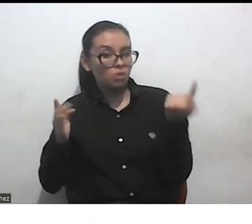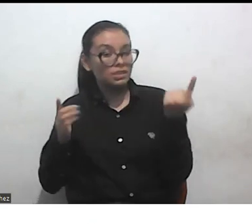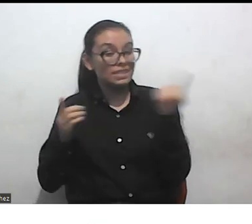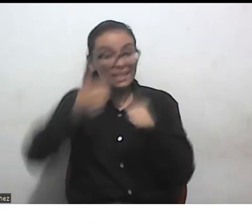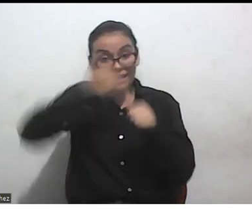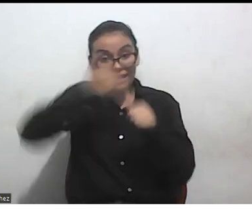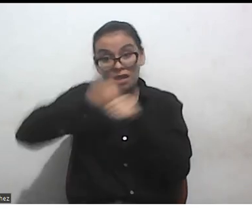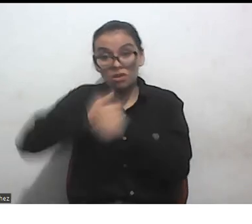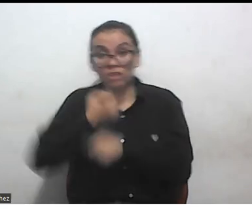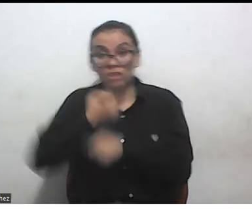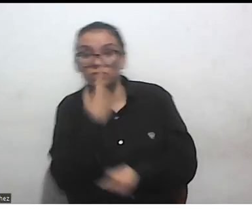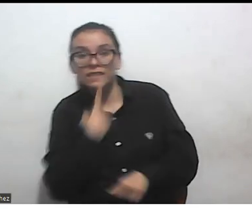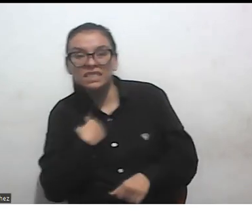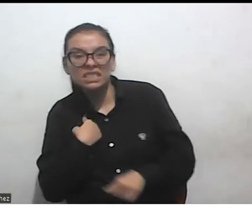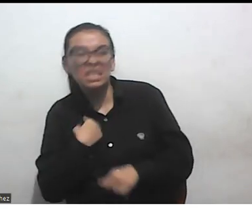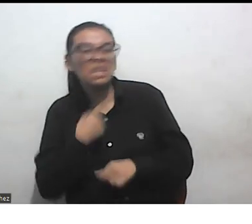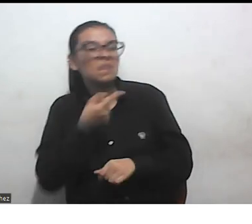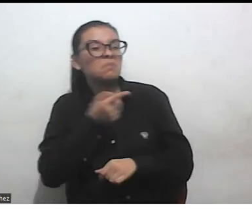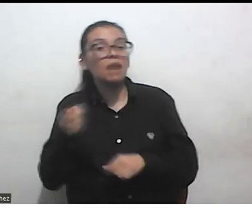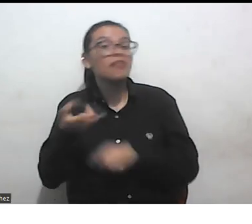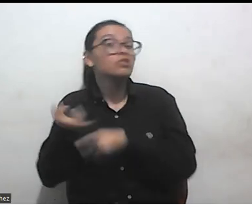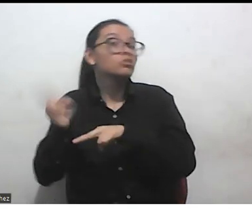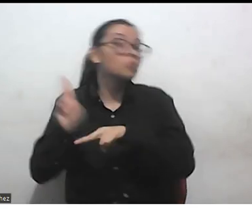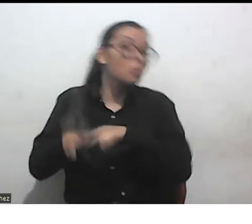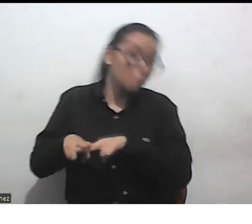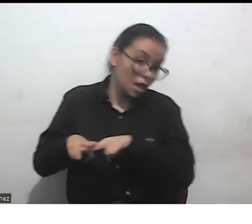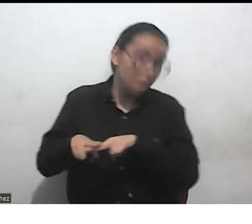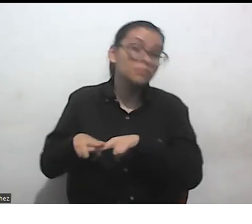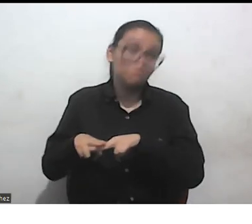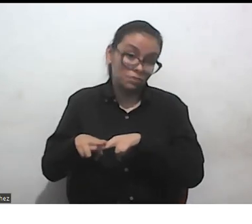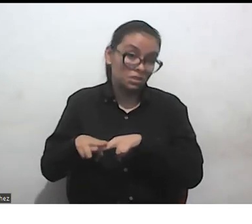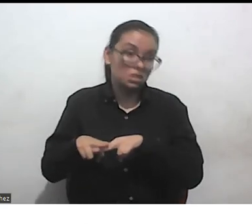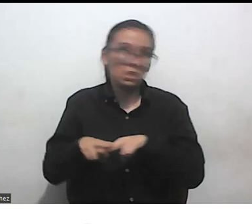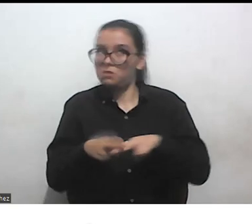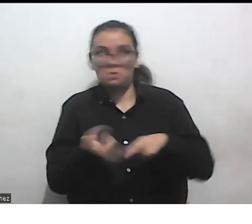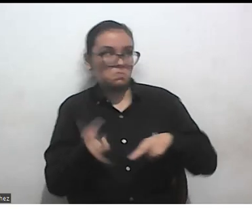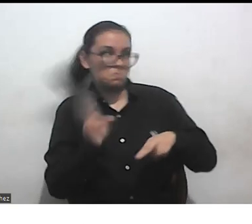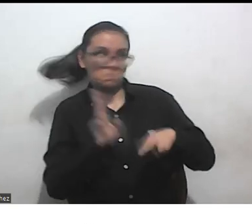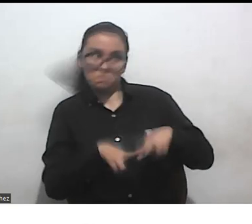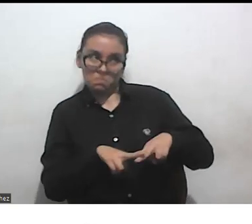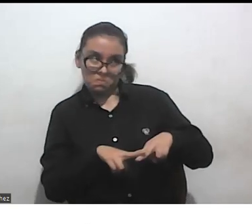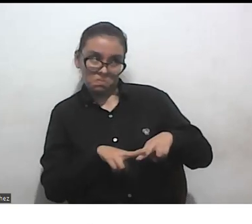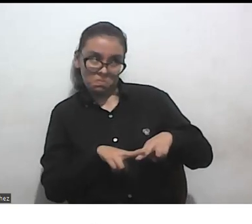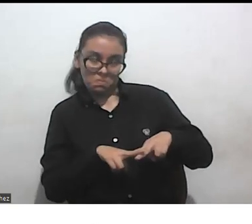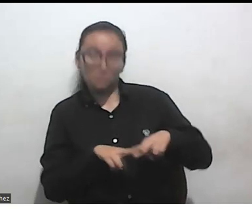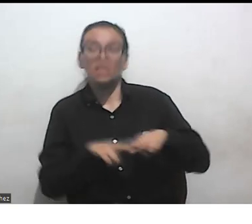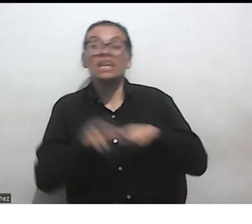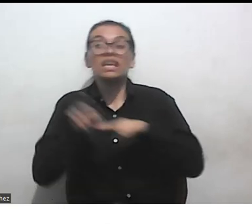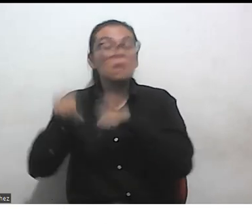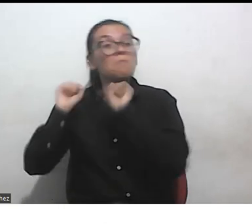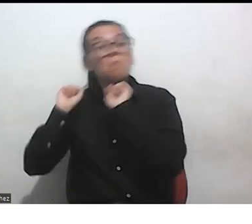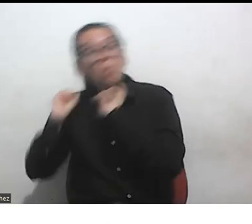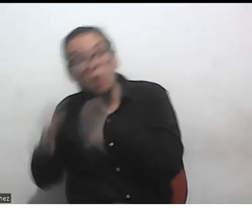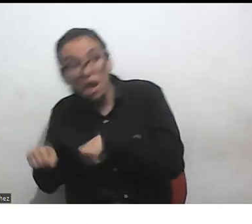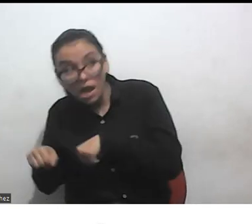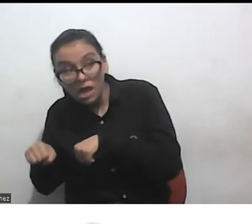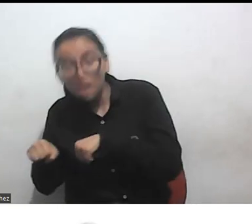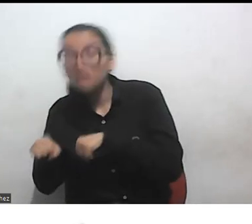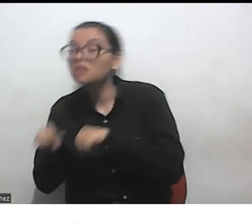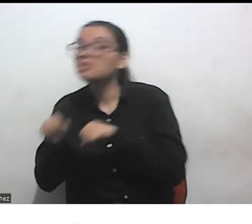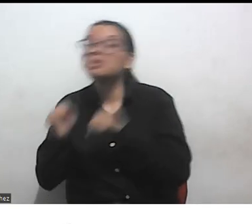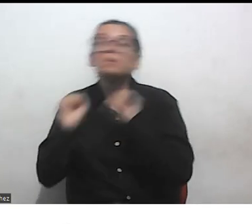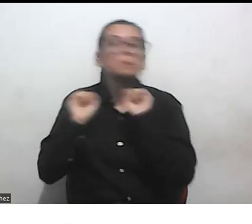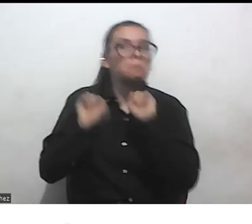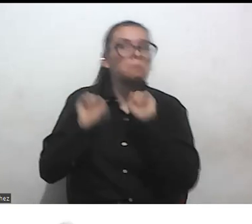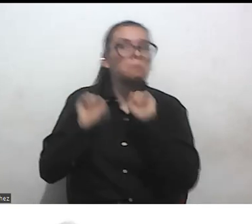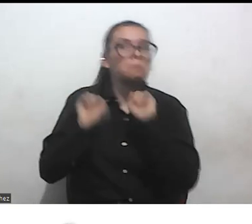normal y qué cosa no qué es capaz y qué no qué finalmente y